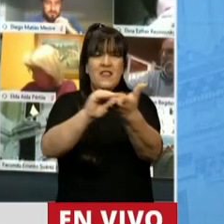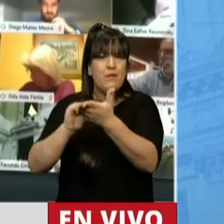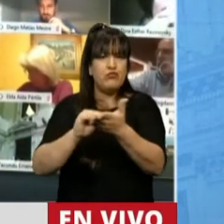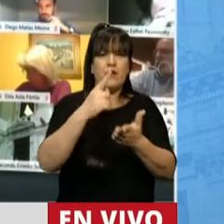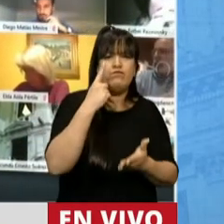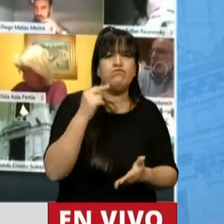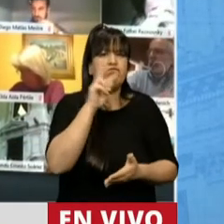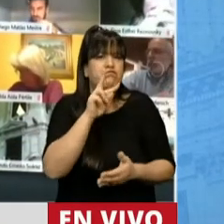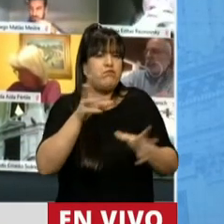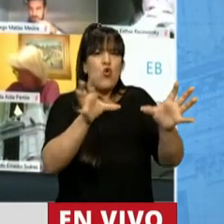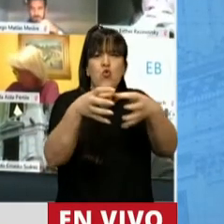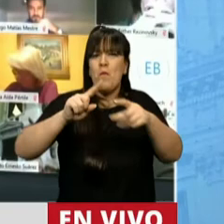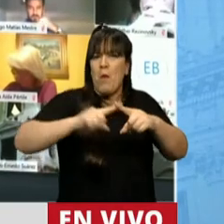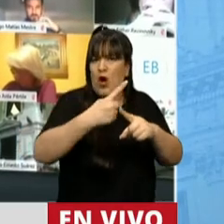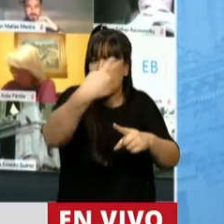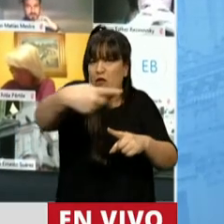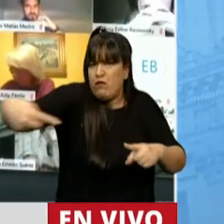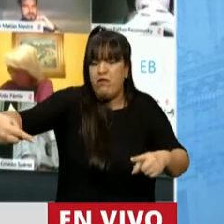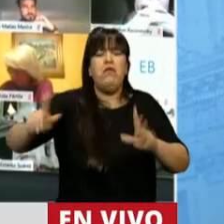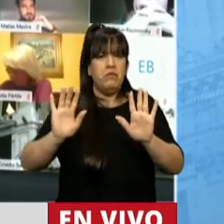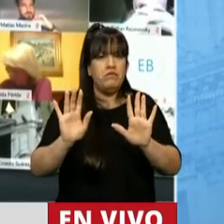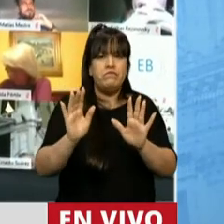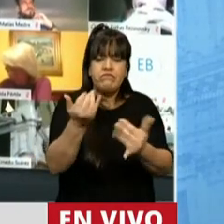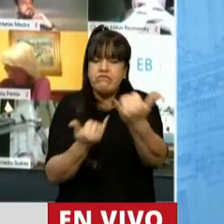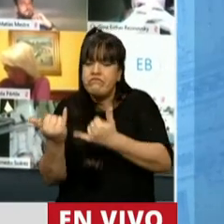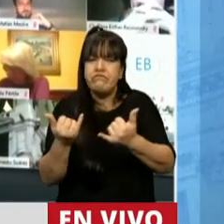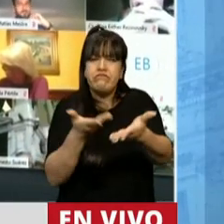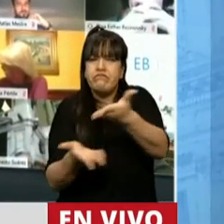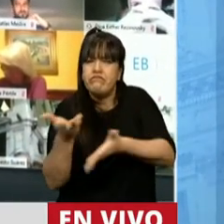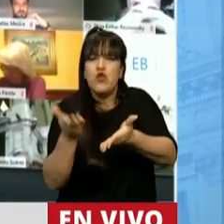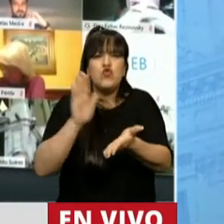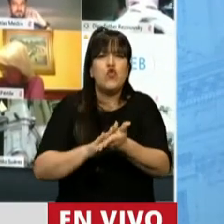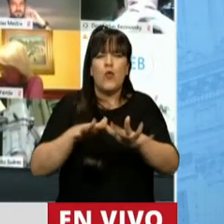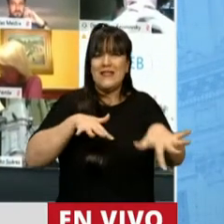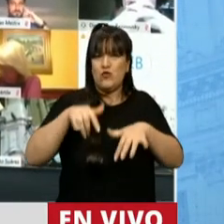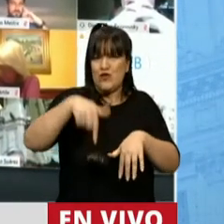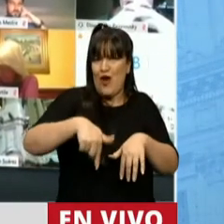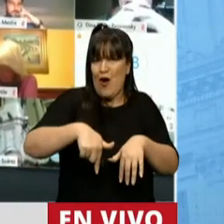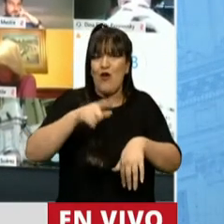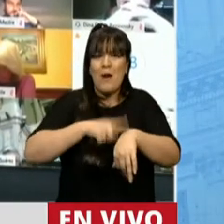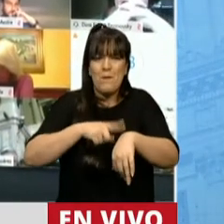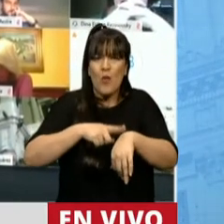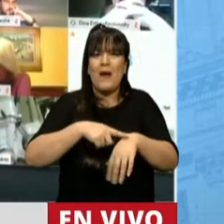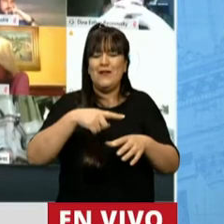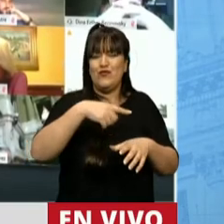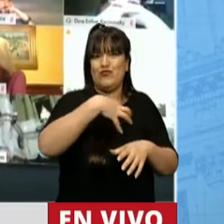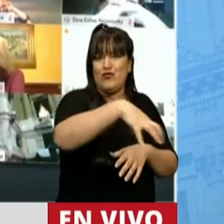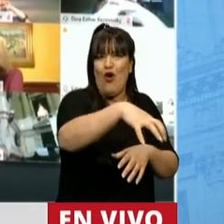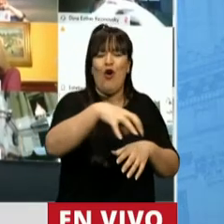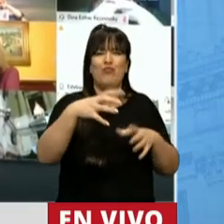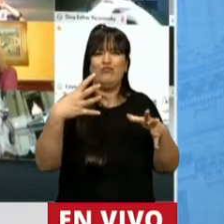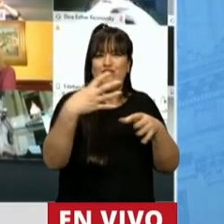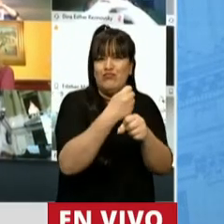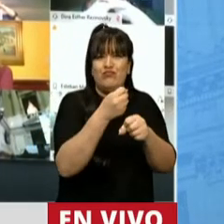varios espacios políticos y territoriales, en lo referente a la situación que actualmente atraviesa el sector de transporte público